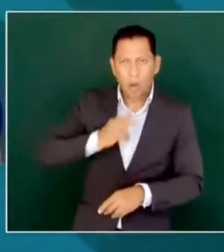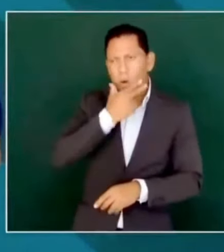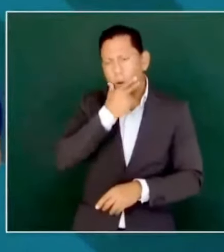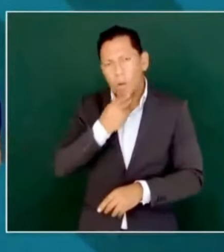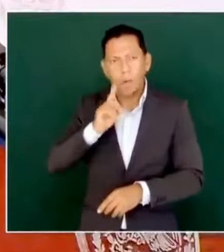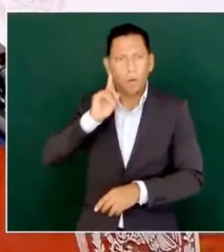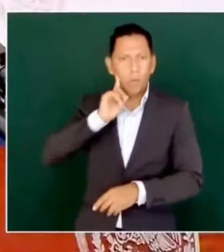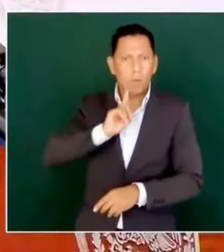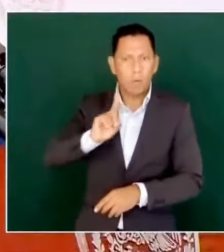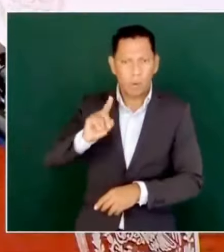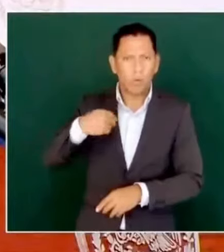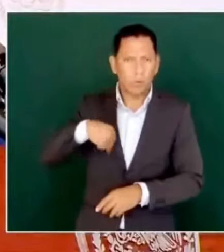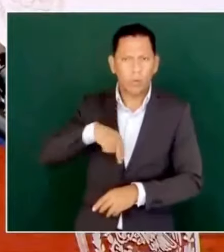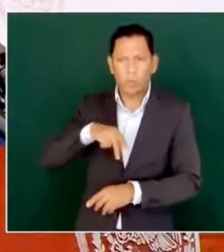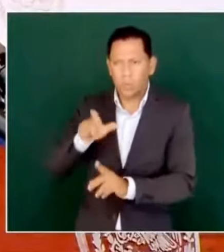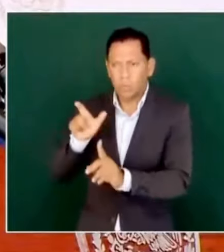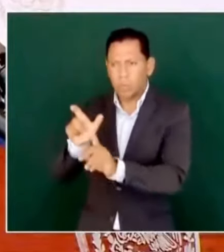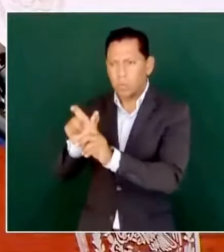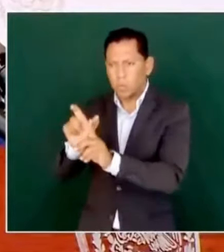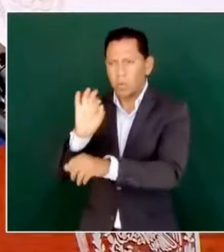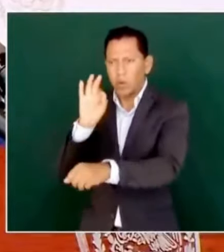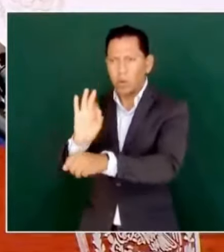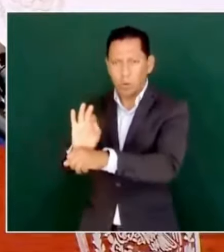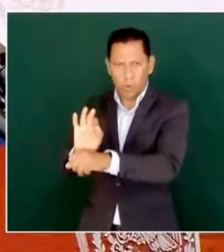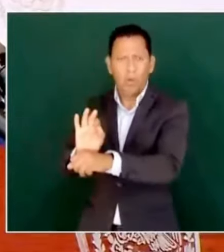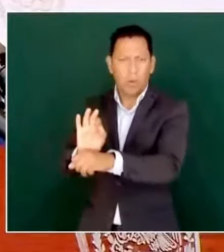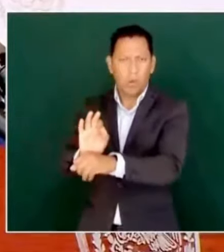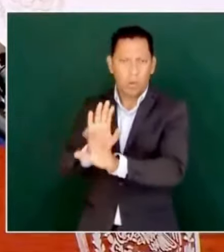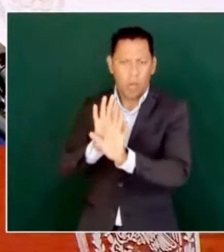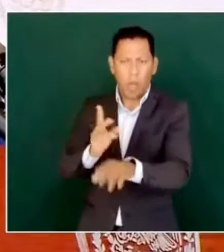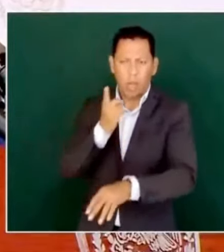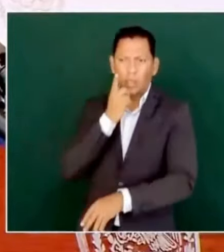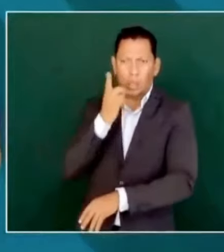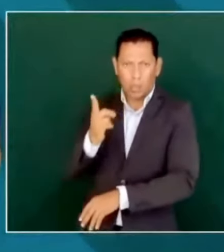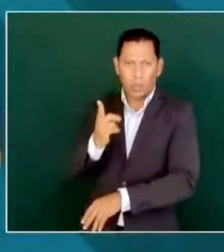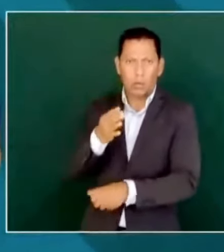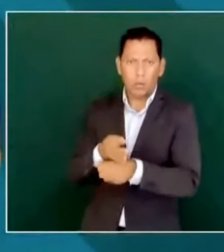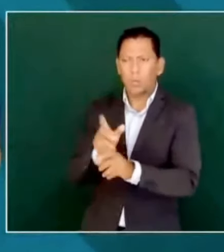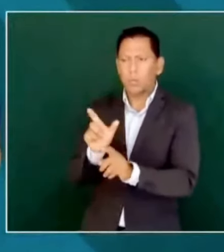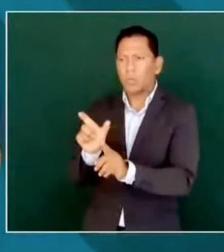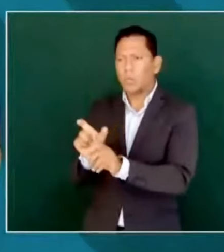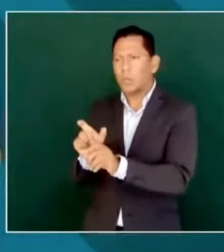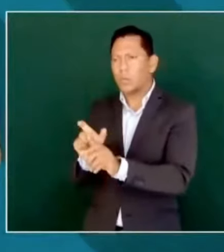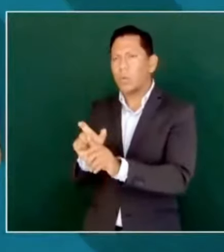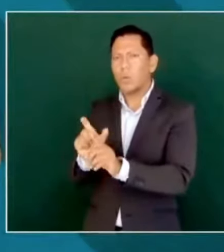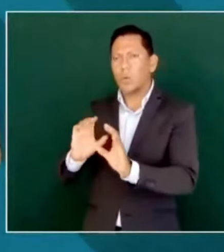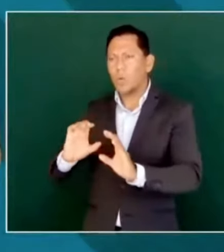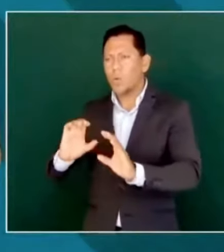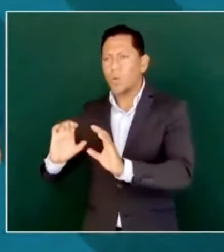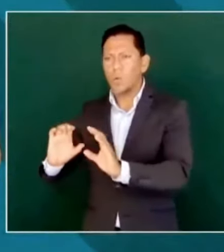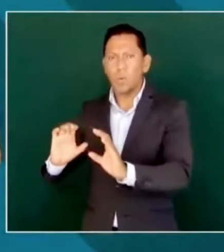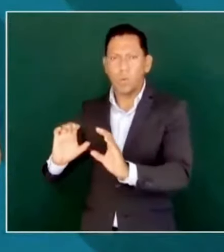protección, y se les está protegiendo. Aceptaron.